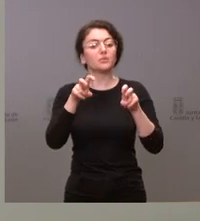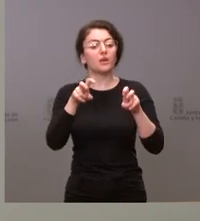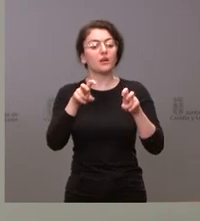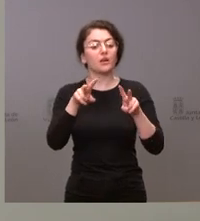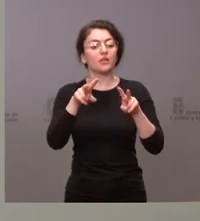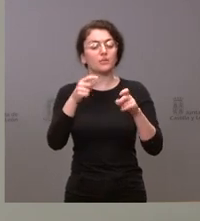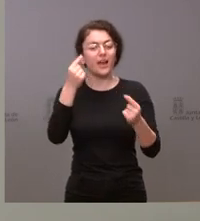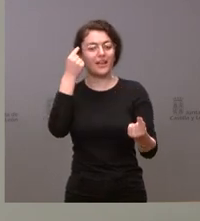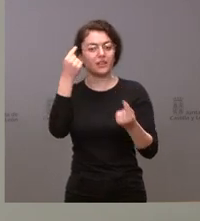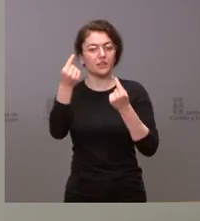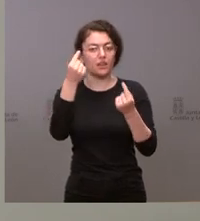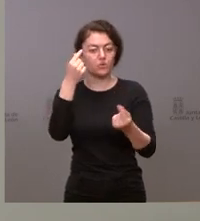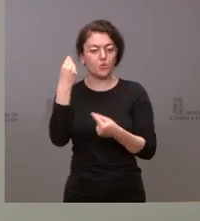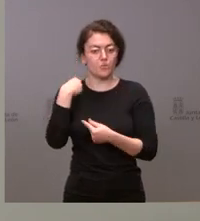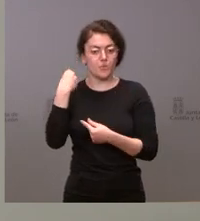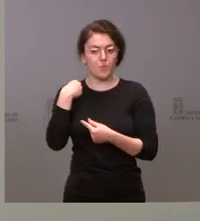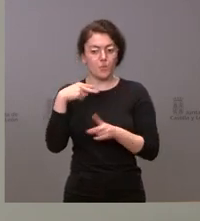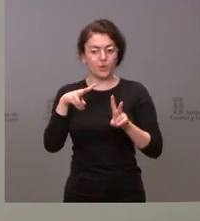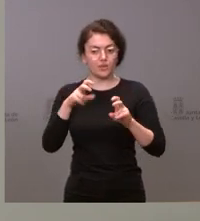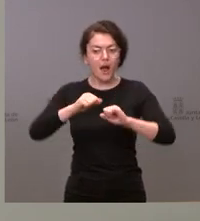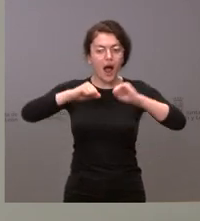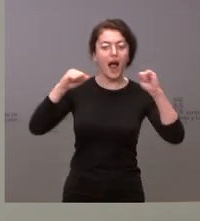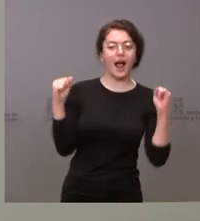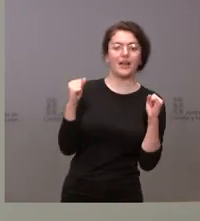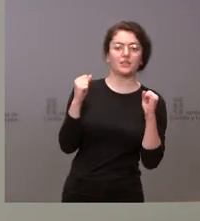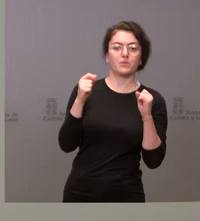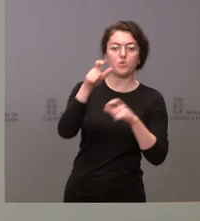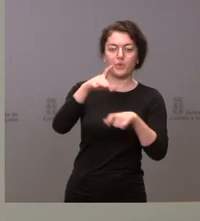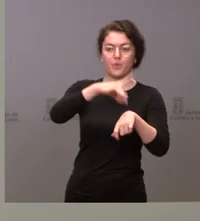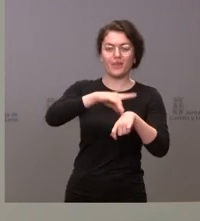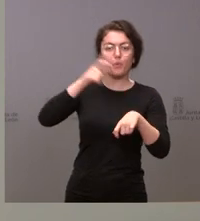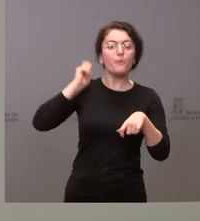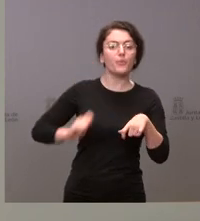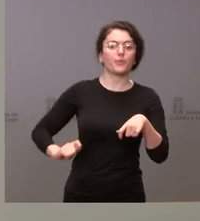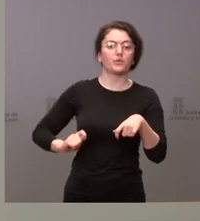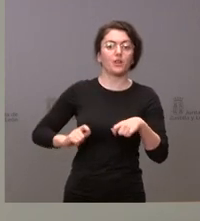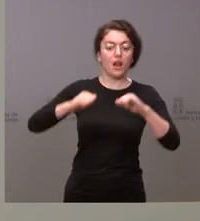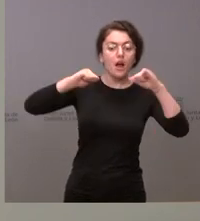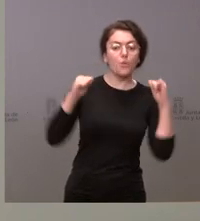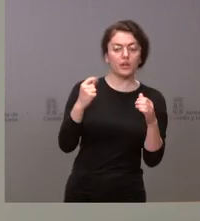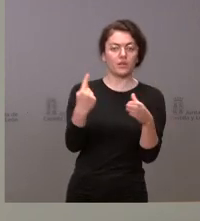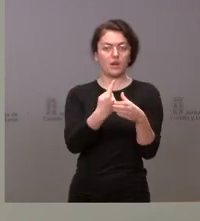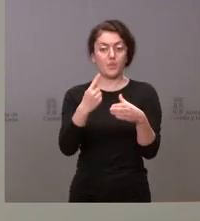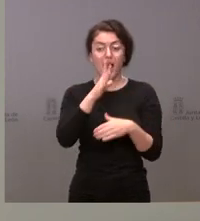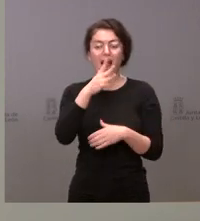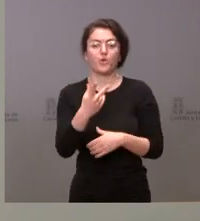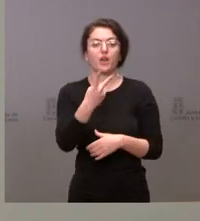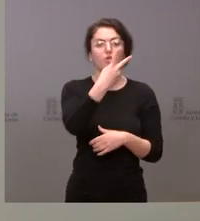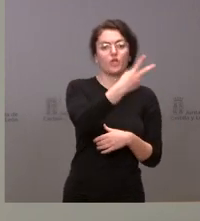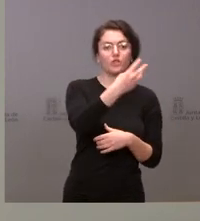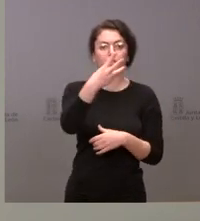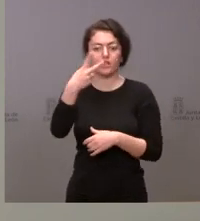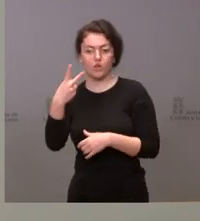dato que les venimos ofreciendo sobre cuarentenas y aislamientos de nuestros profesionales, que ahora son 272